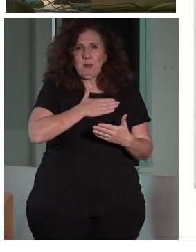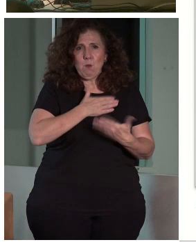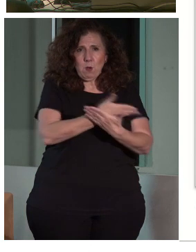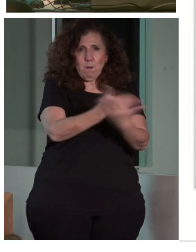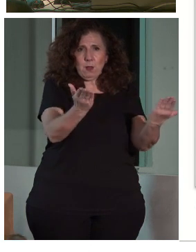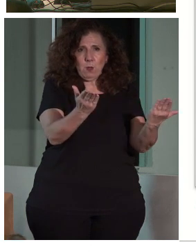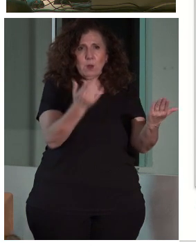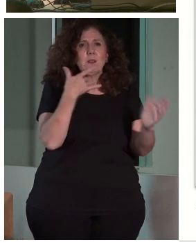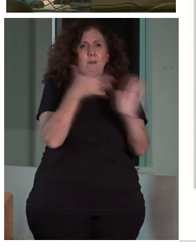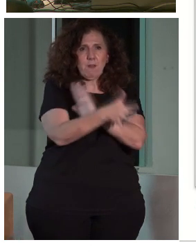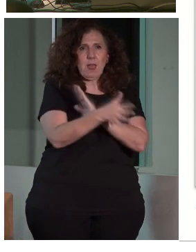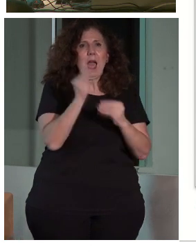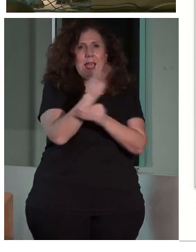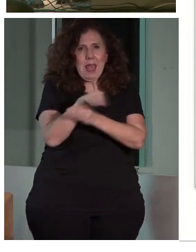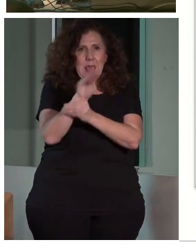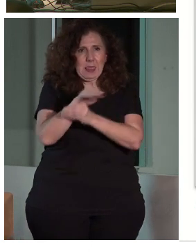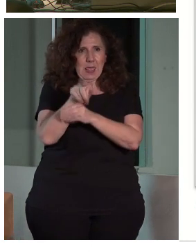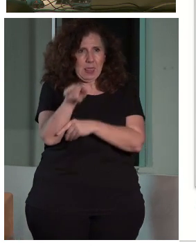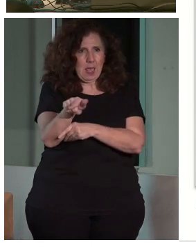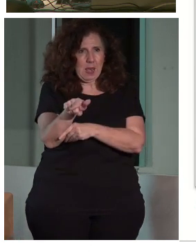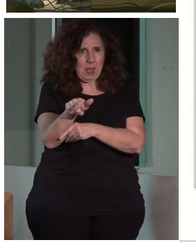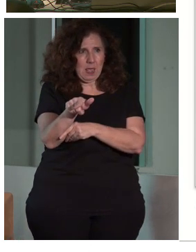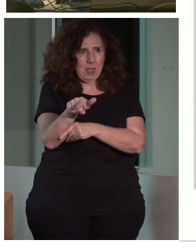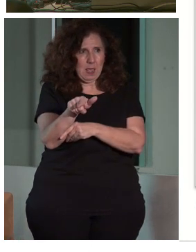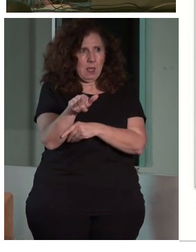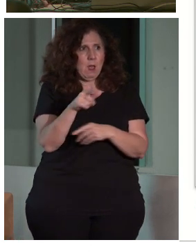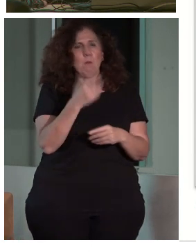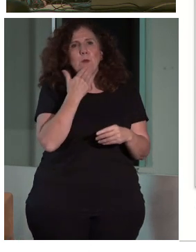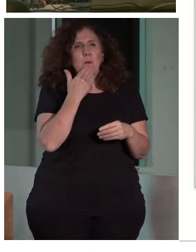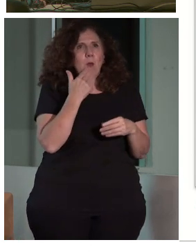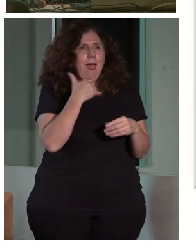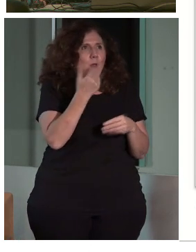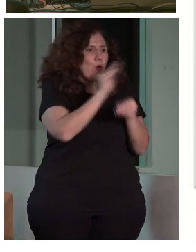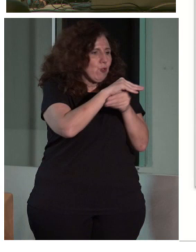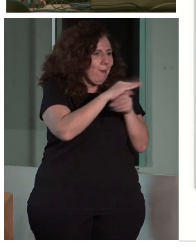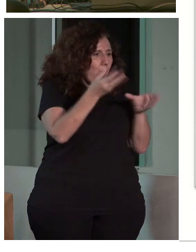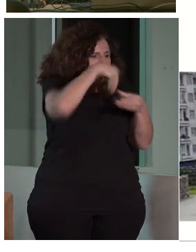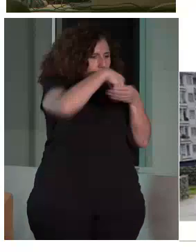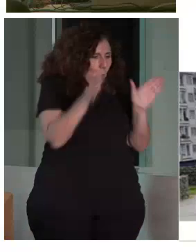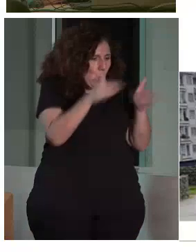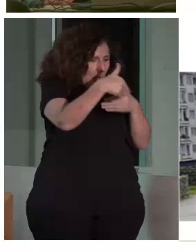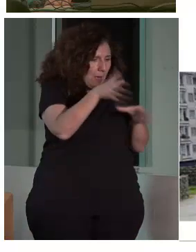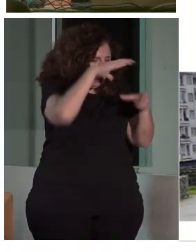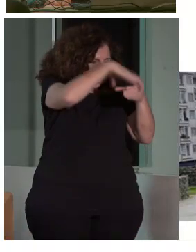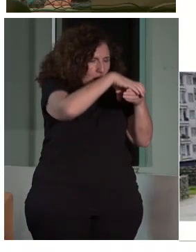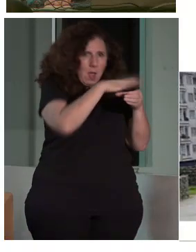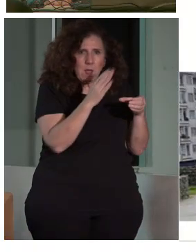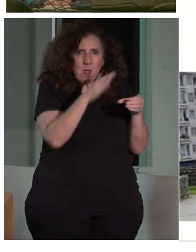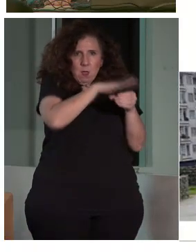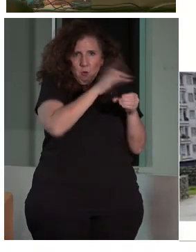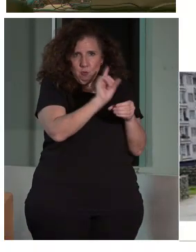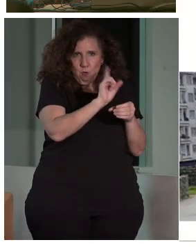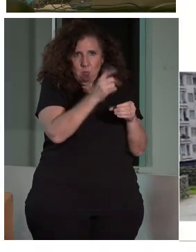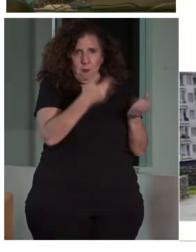conservación. Por lo tanto, no podemos conservar algo en una cápsula, sino que tenemos que ponerlo en uso, y eso es importante para nosotros.